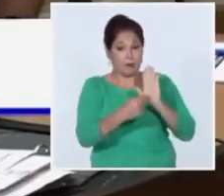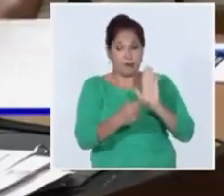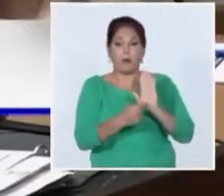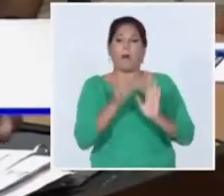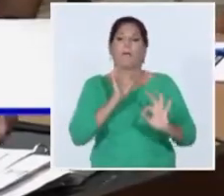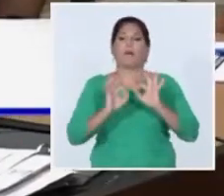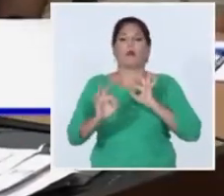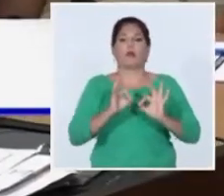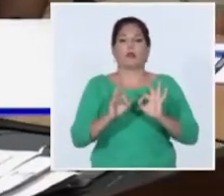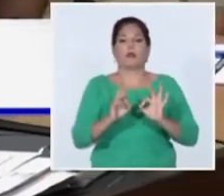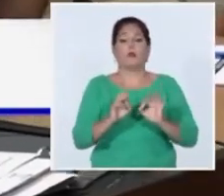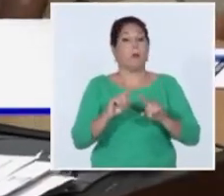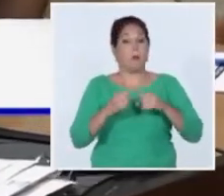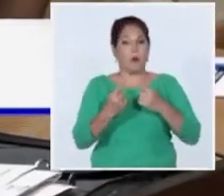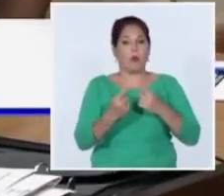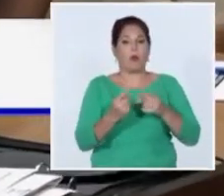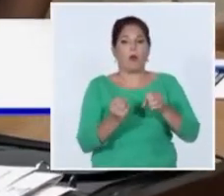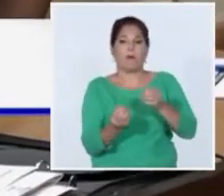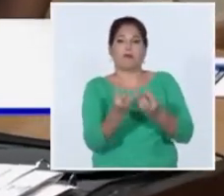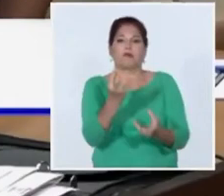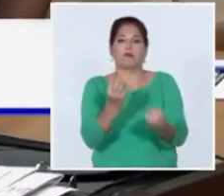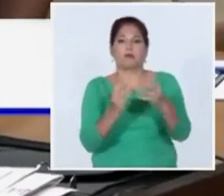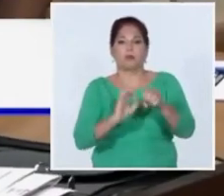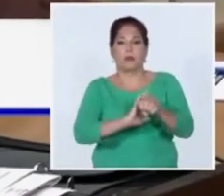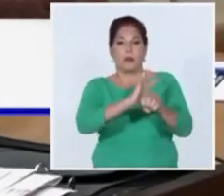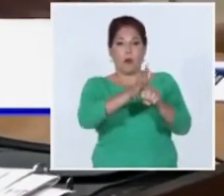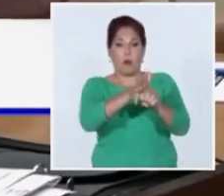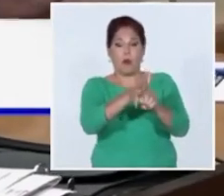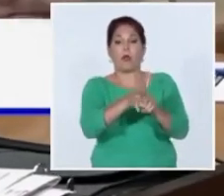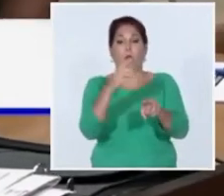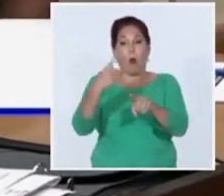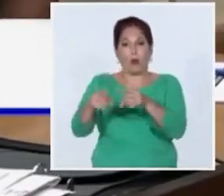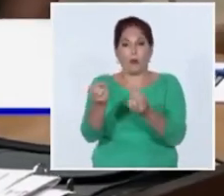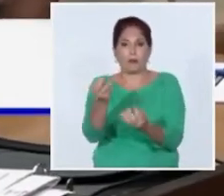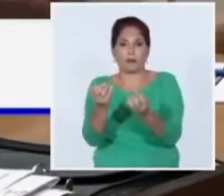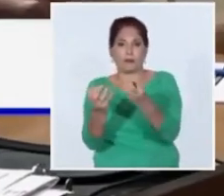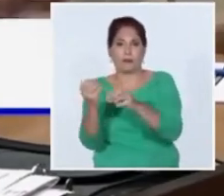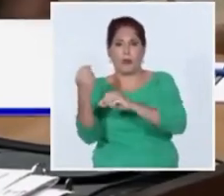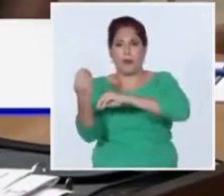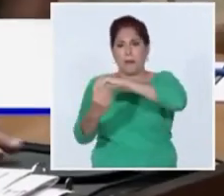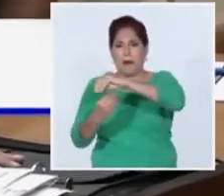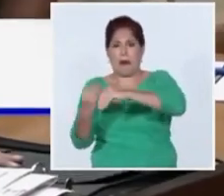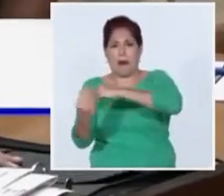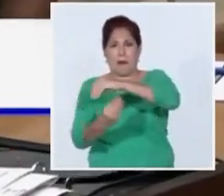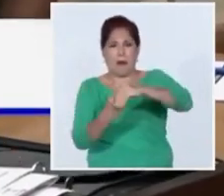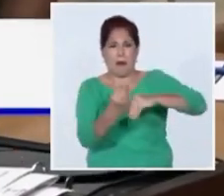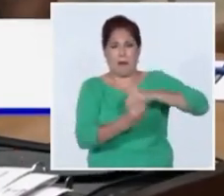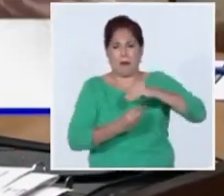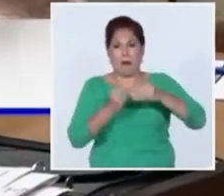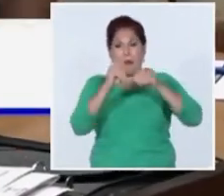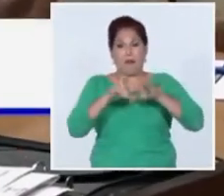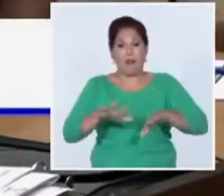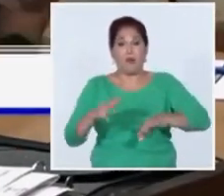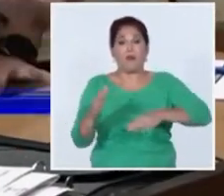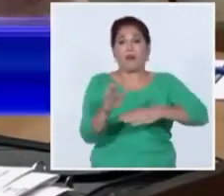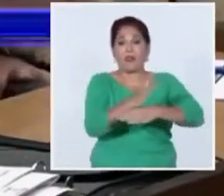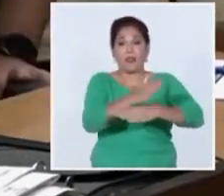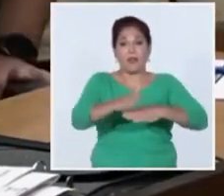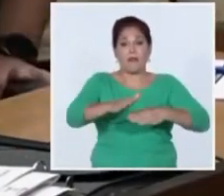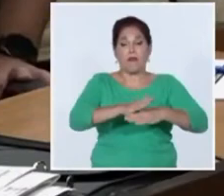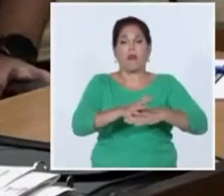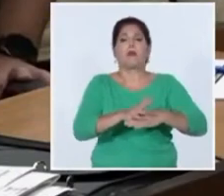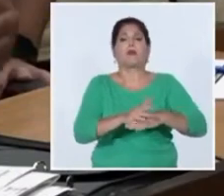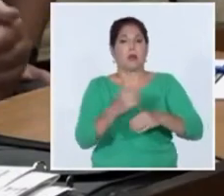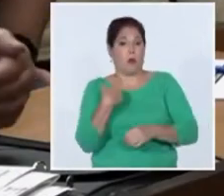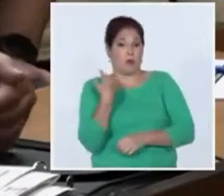cepas siguen neutralizando los virus y hay estudios que hoy se están en el extranjero con varios tipos de virus algunos se han hecho y otros se están